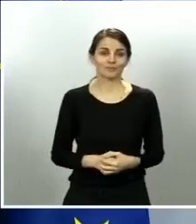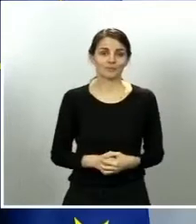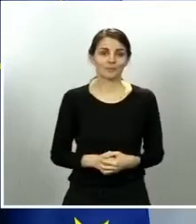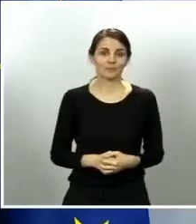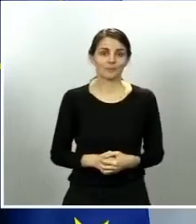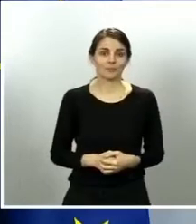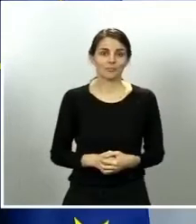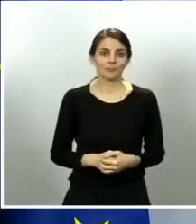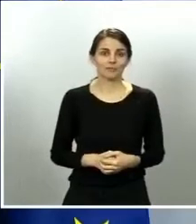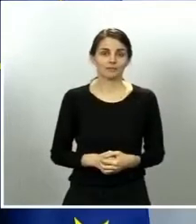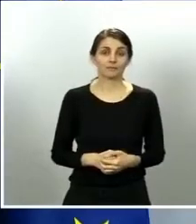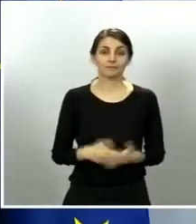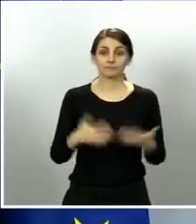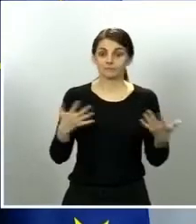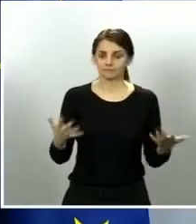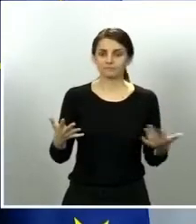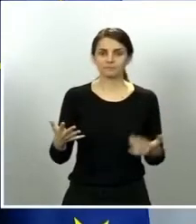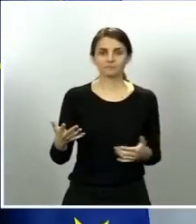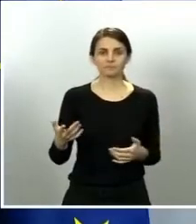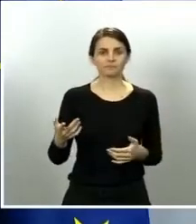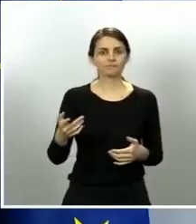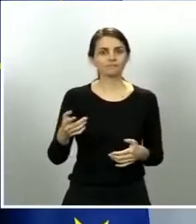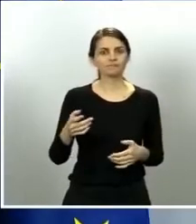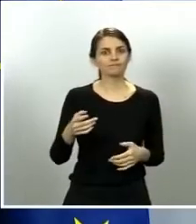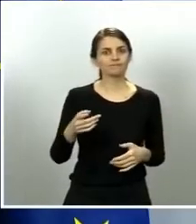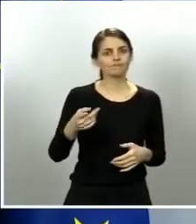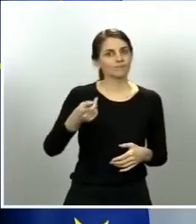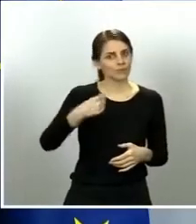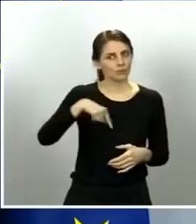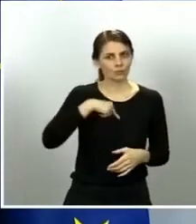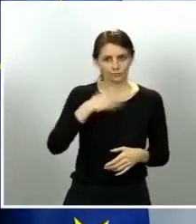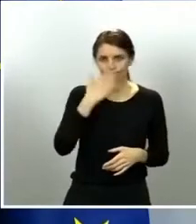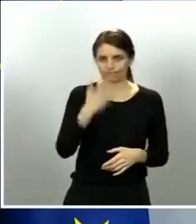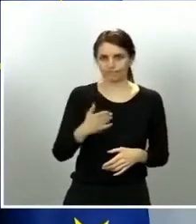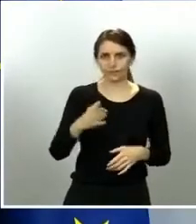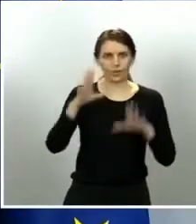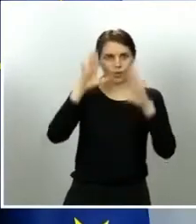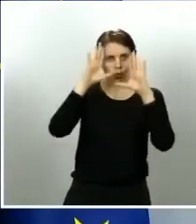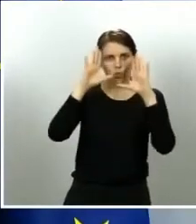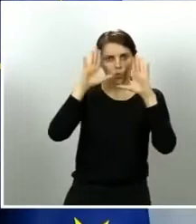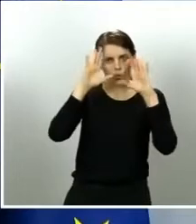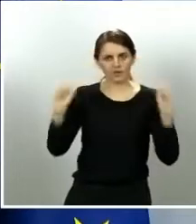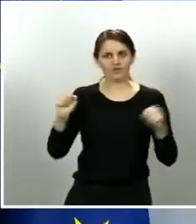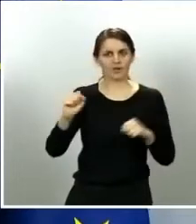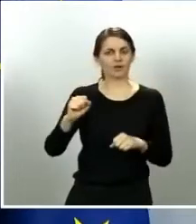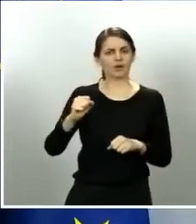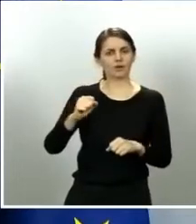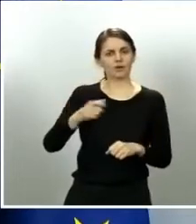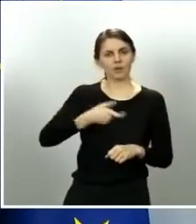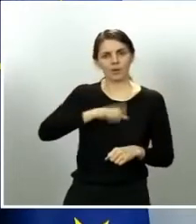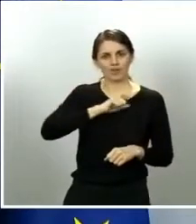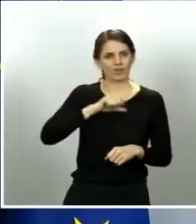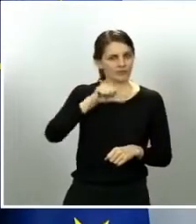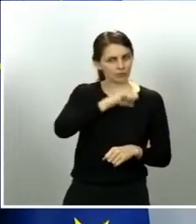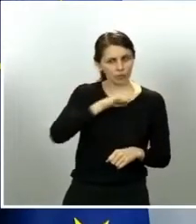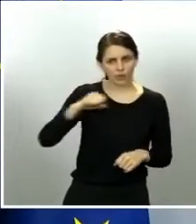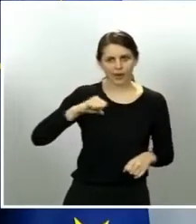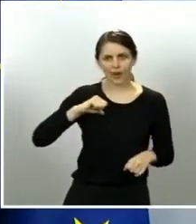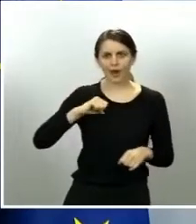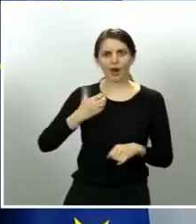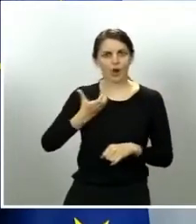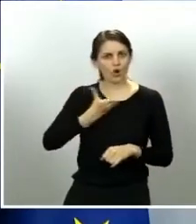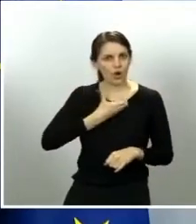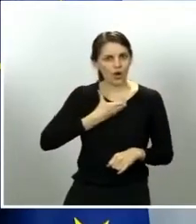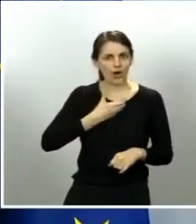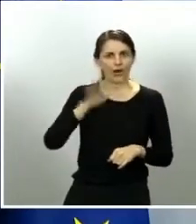les exigimos mucho a las fuerzas y cuerpos de seguridad, policías autonómicas y locales incluidas, y hay que dotarles, como lo